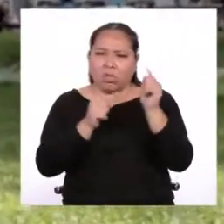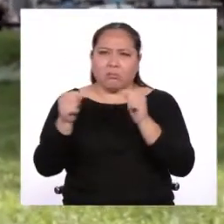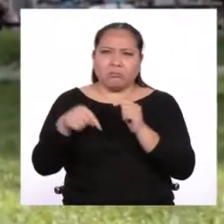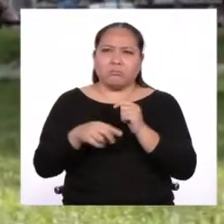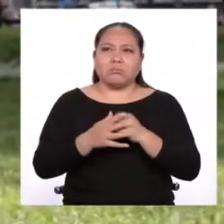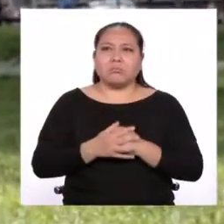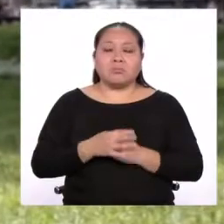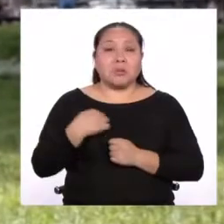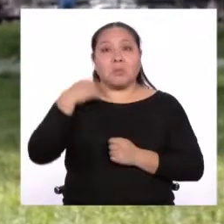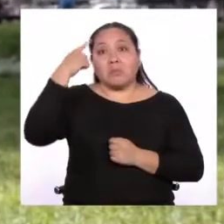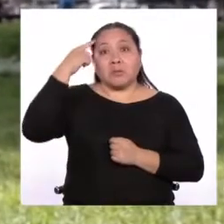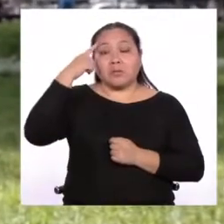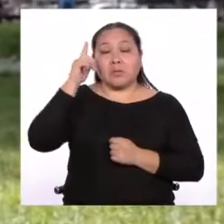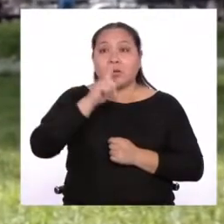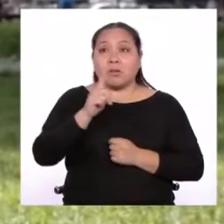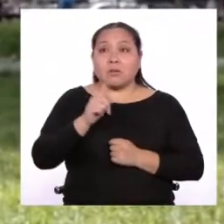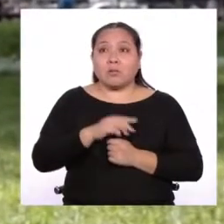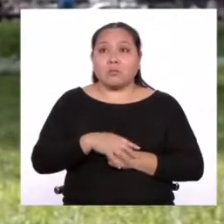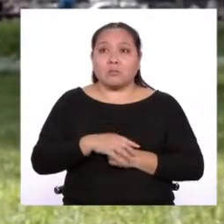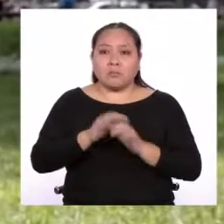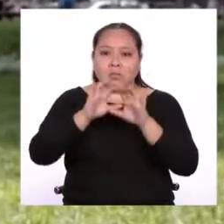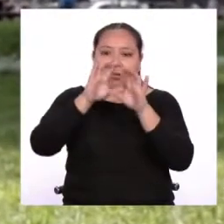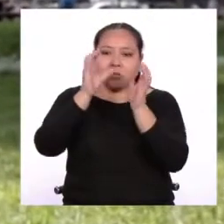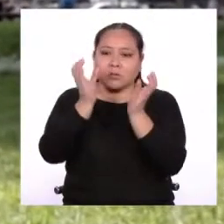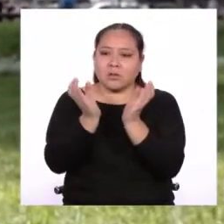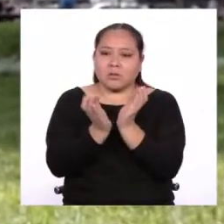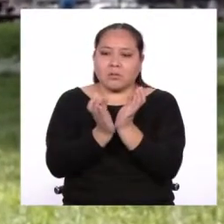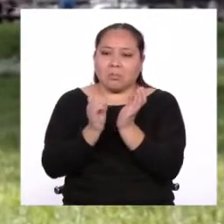personal pienso que no, porque es una esfera, o sea, circular.